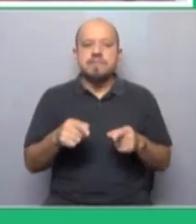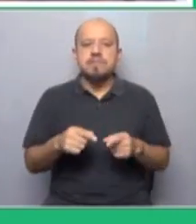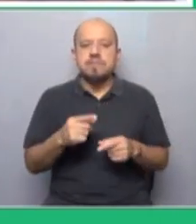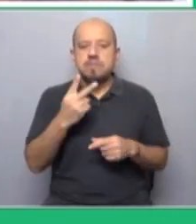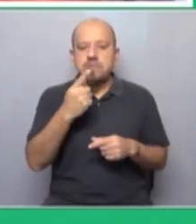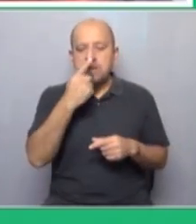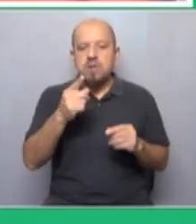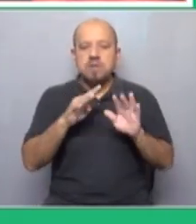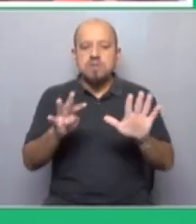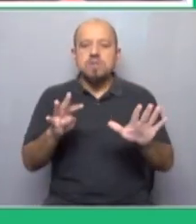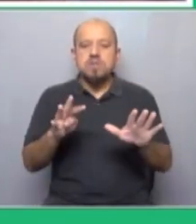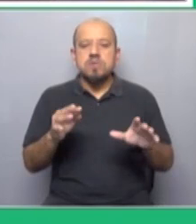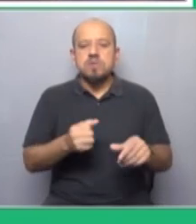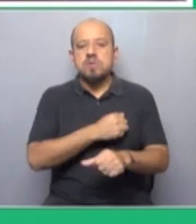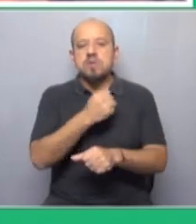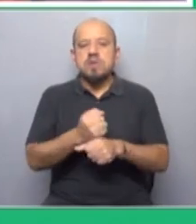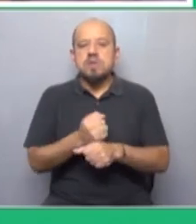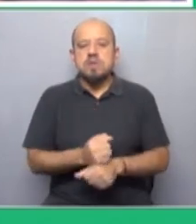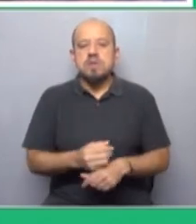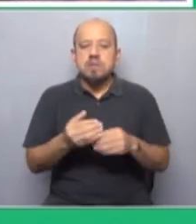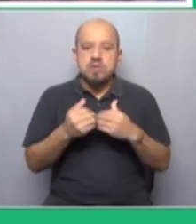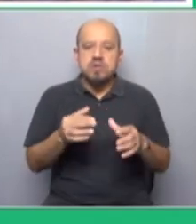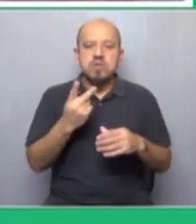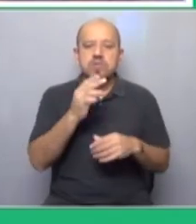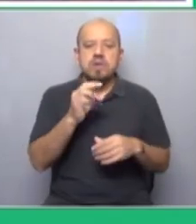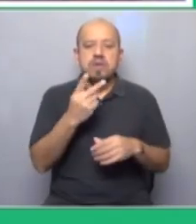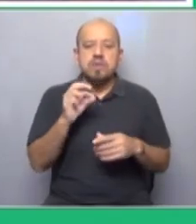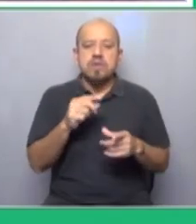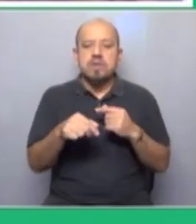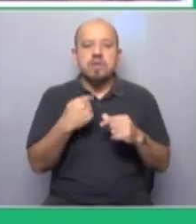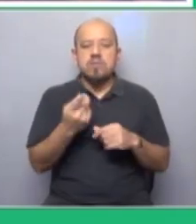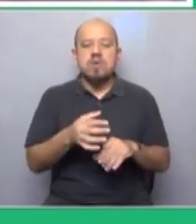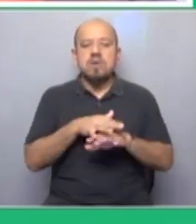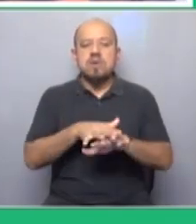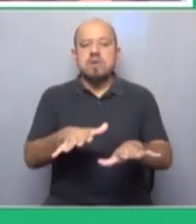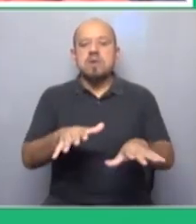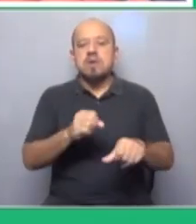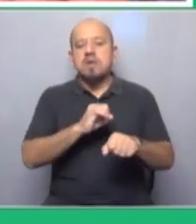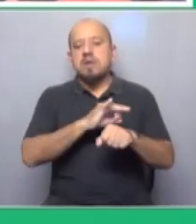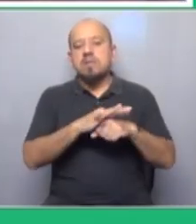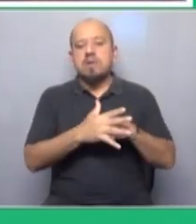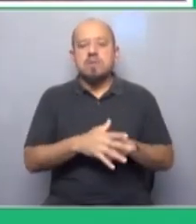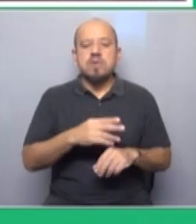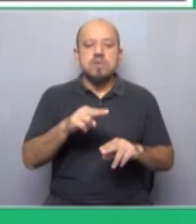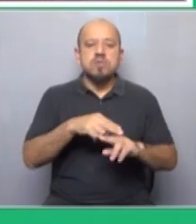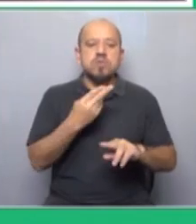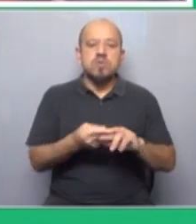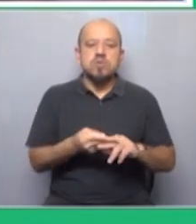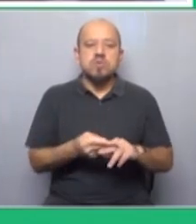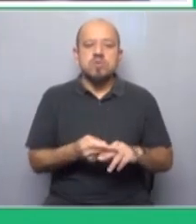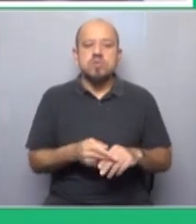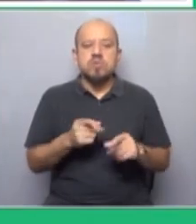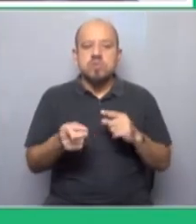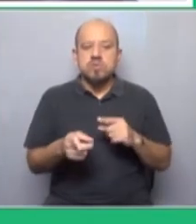2019 hasta el principio de 2020. Luego sobrevino la pandemia. Pero otra vez, finales de 2020,